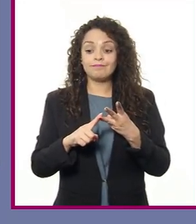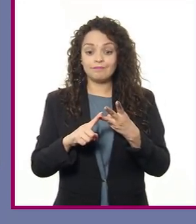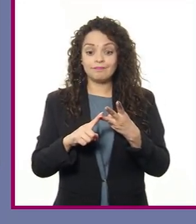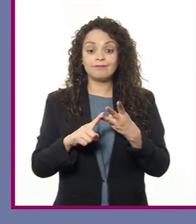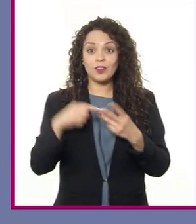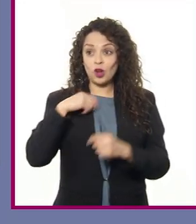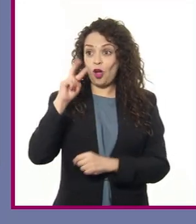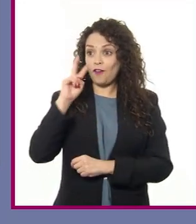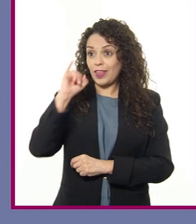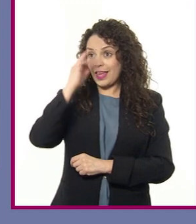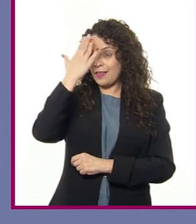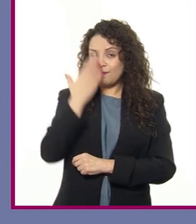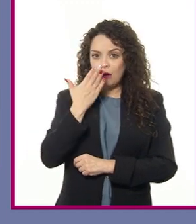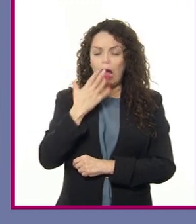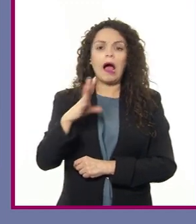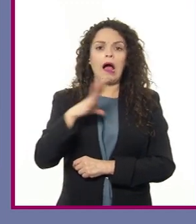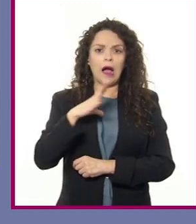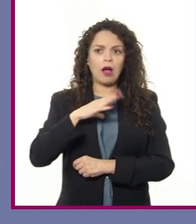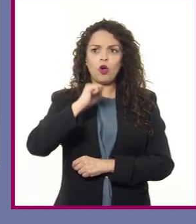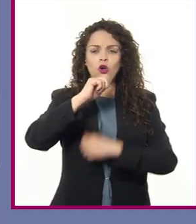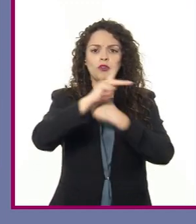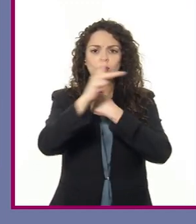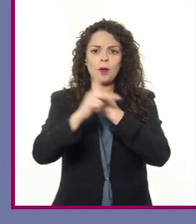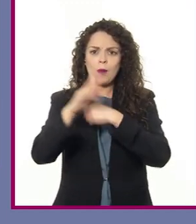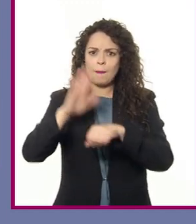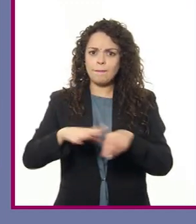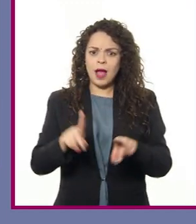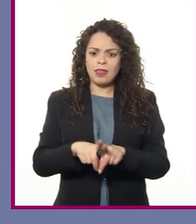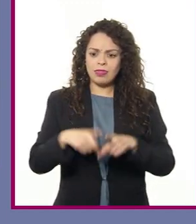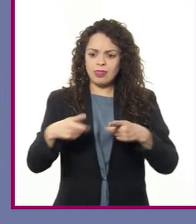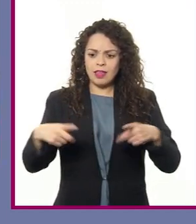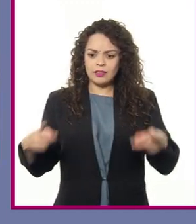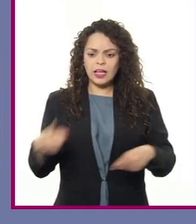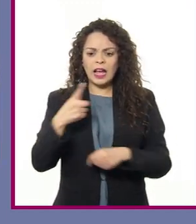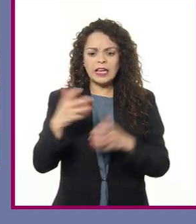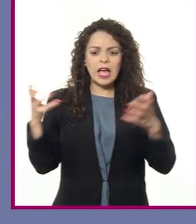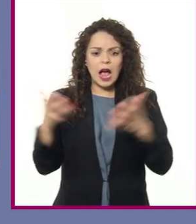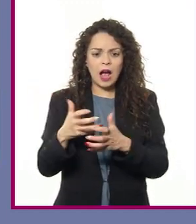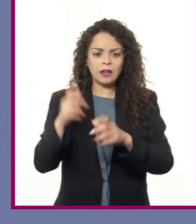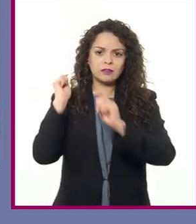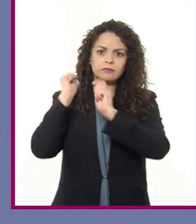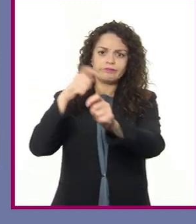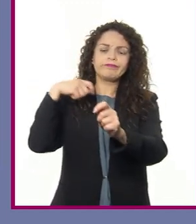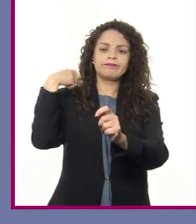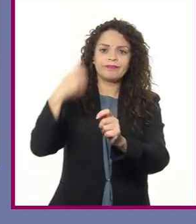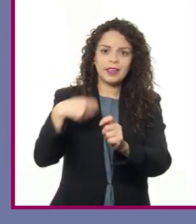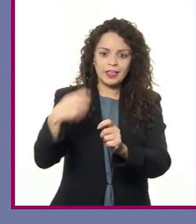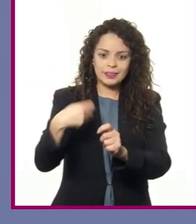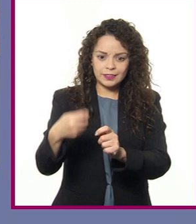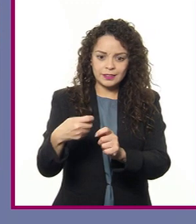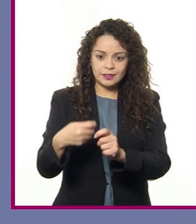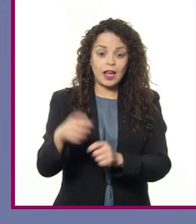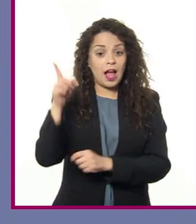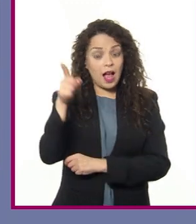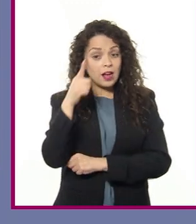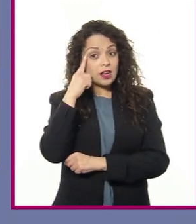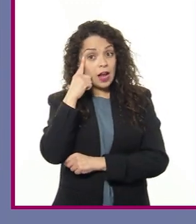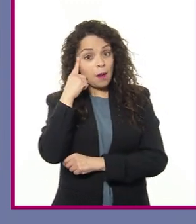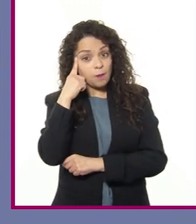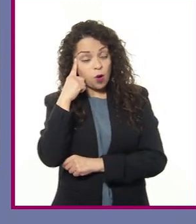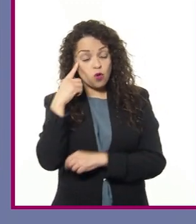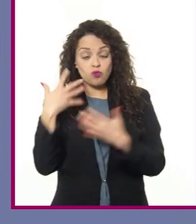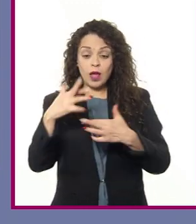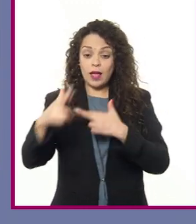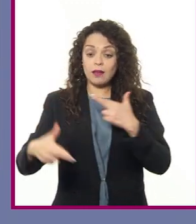las imágenes, en países con mayor desarrollo practican la pesca de altura. Y Japón es una